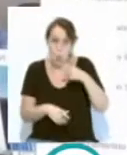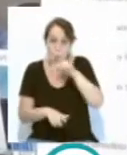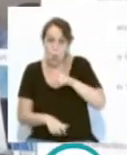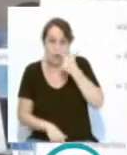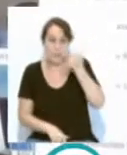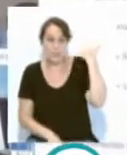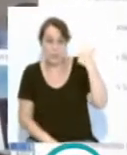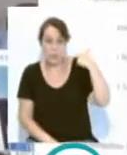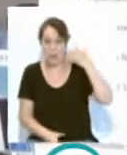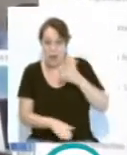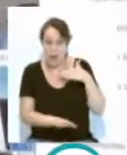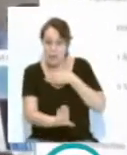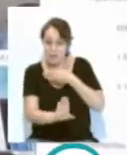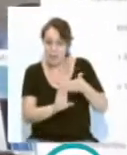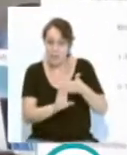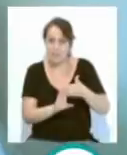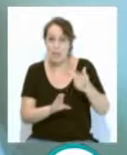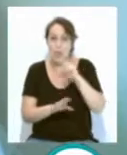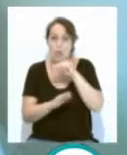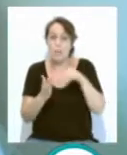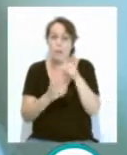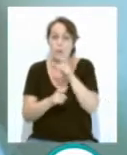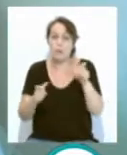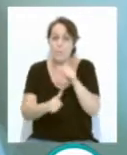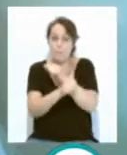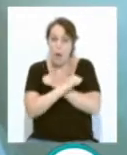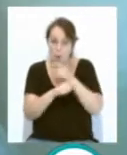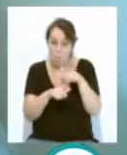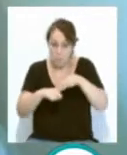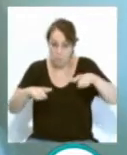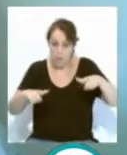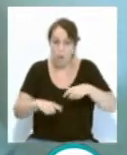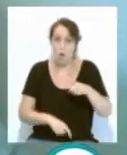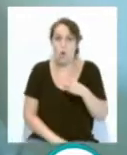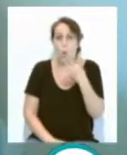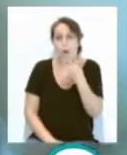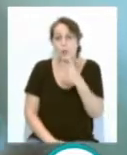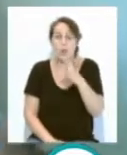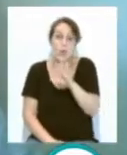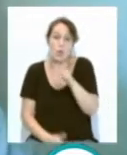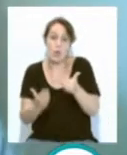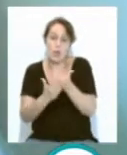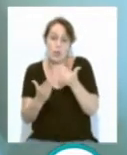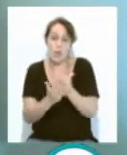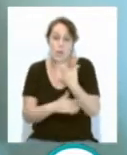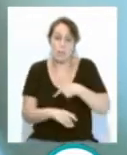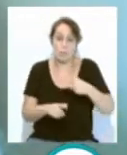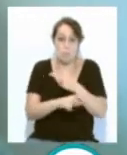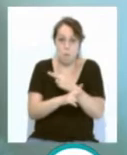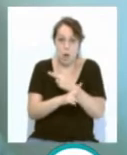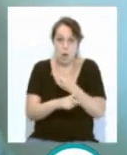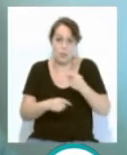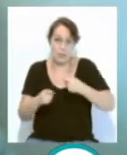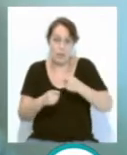el paro en la ciudad ha subido 2.000 personas. Cada cuatro o cinco días cierra en Cádiz una tienda o un bar, o se van las grandes